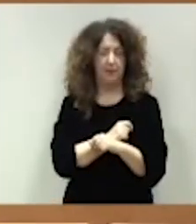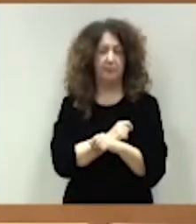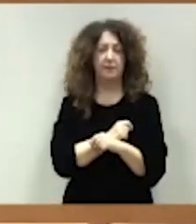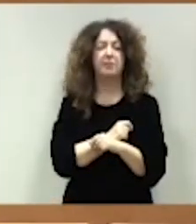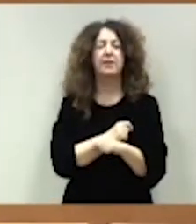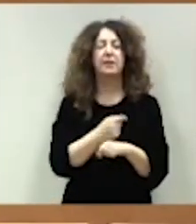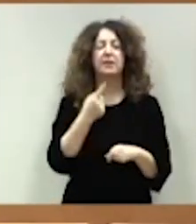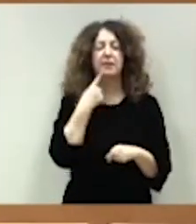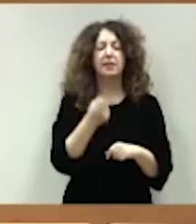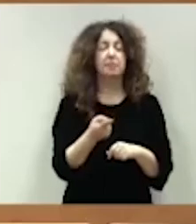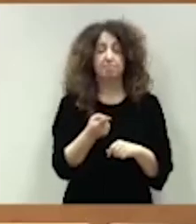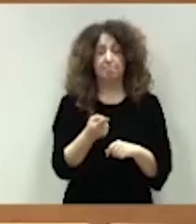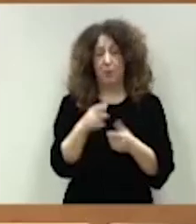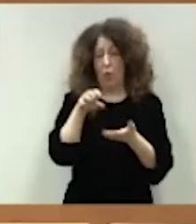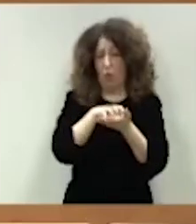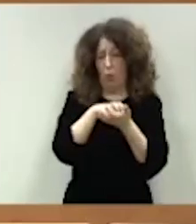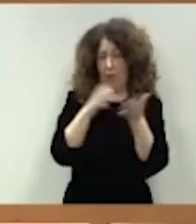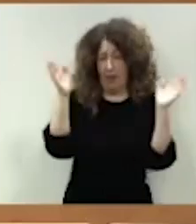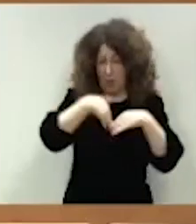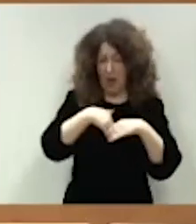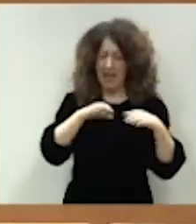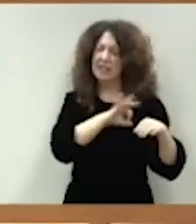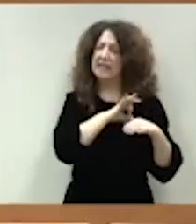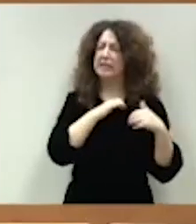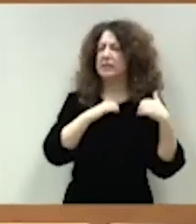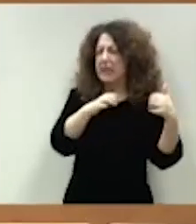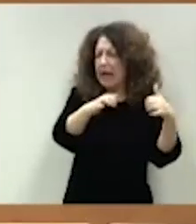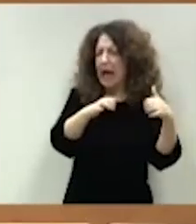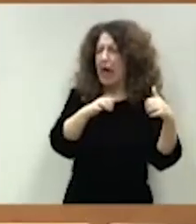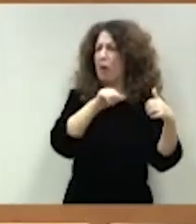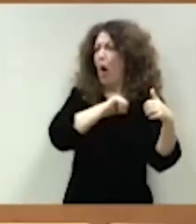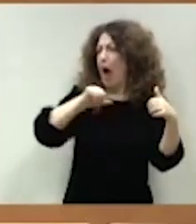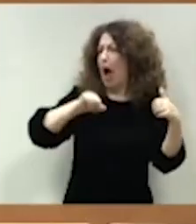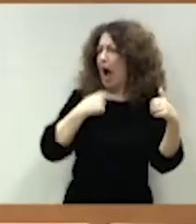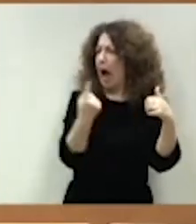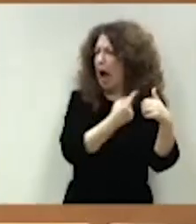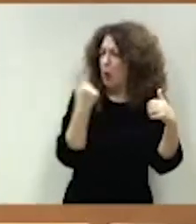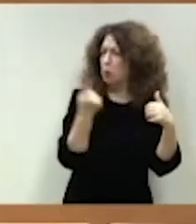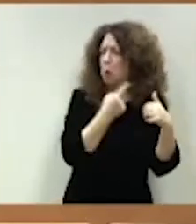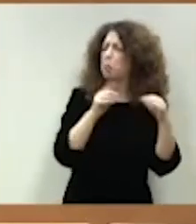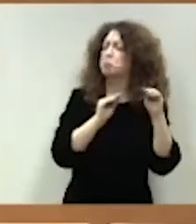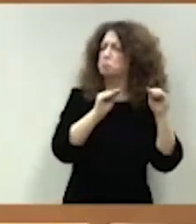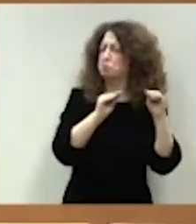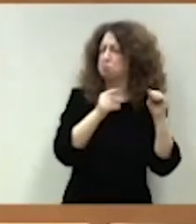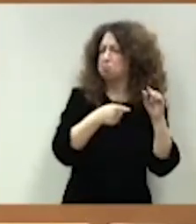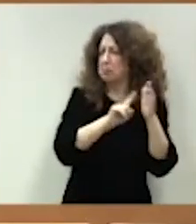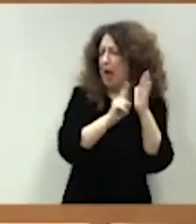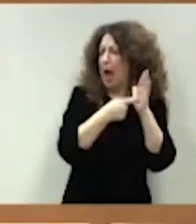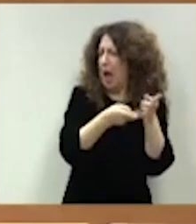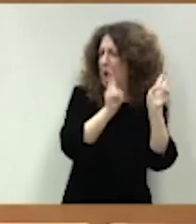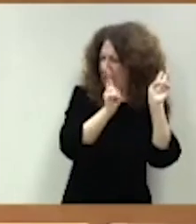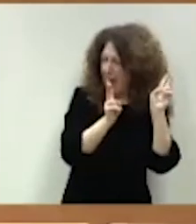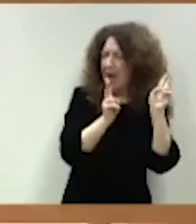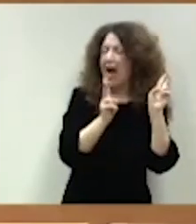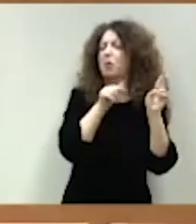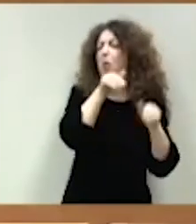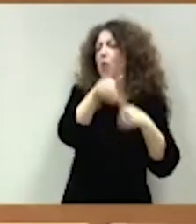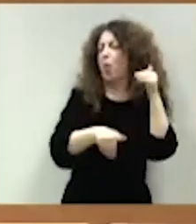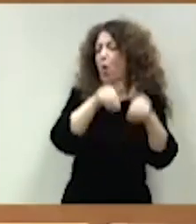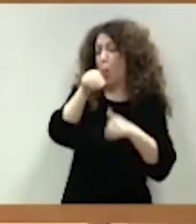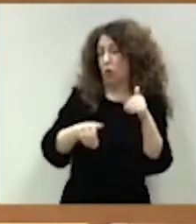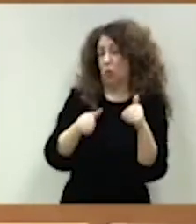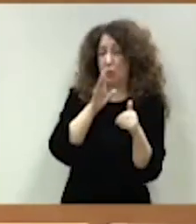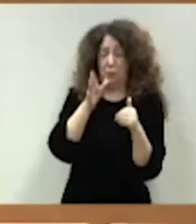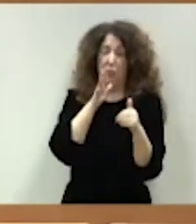es indudable que el Senado tiene la autonomía, la legitimidad, para pronunciarse con sus votos tal y como refleja la actual